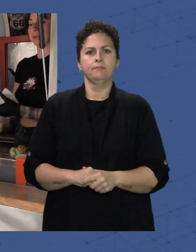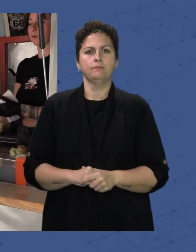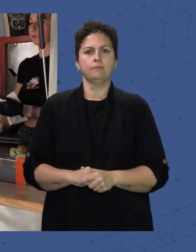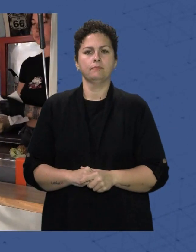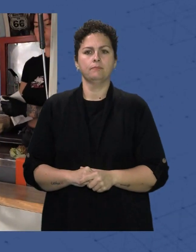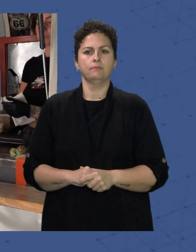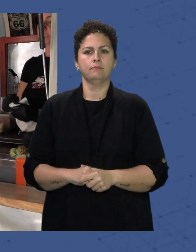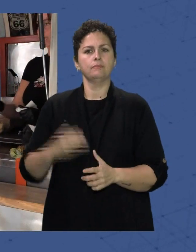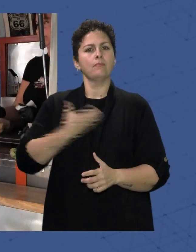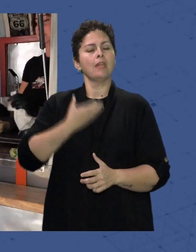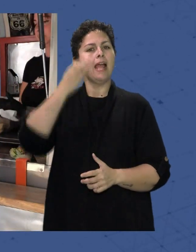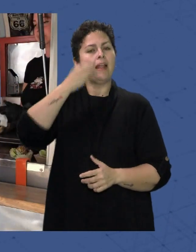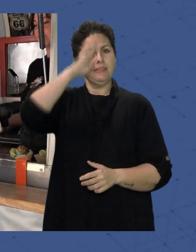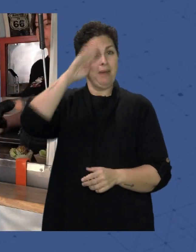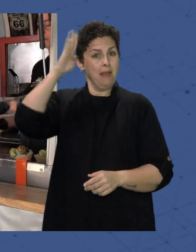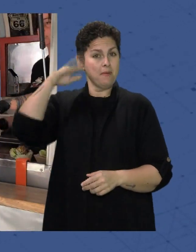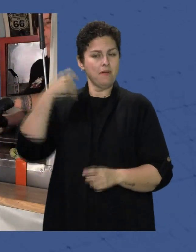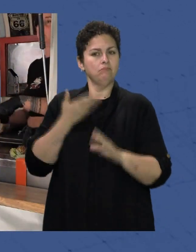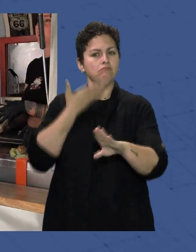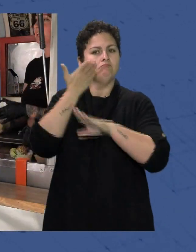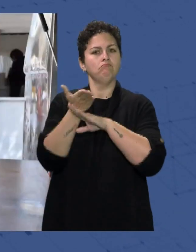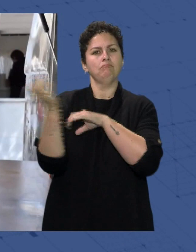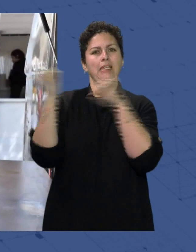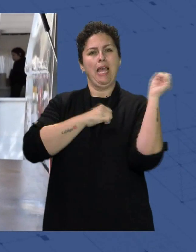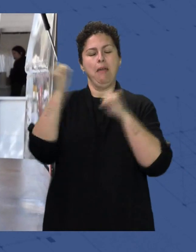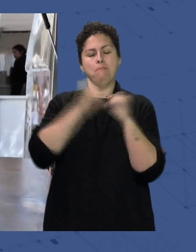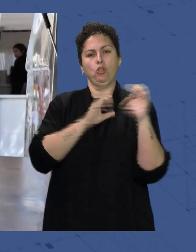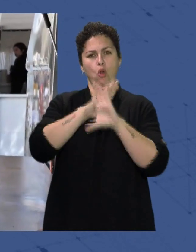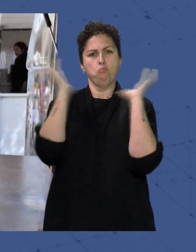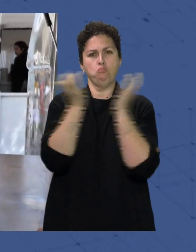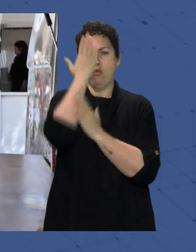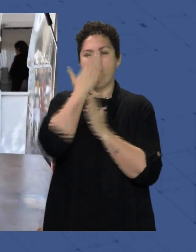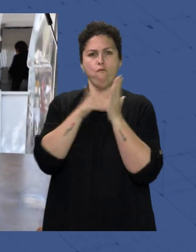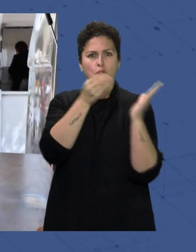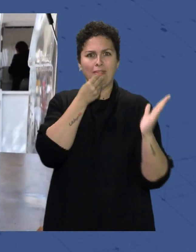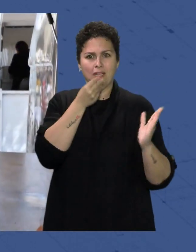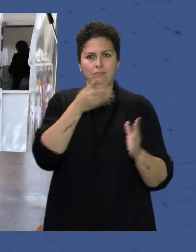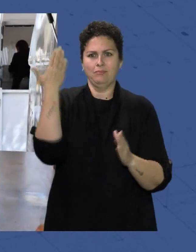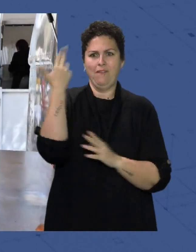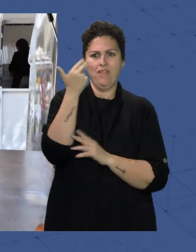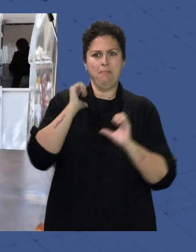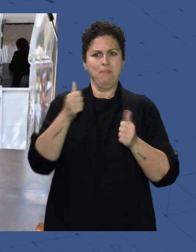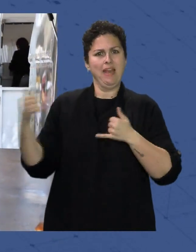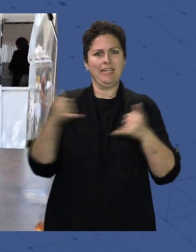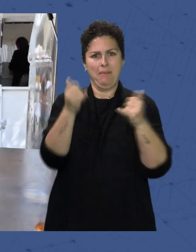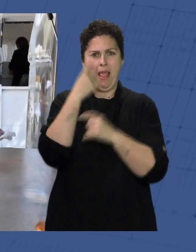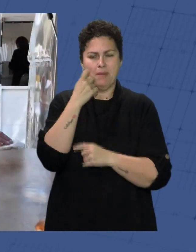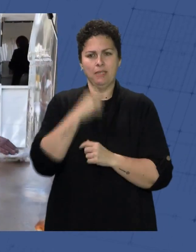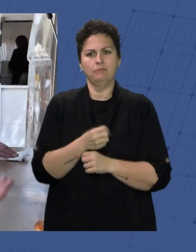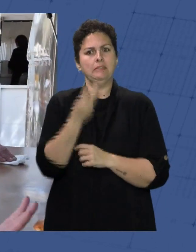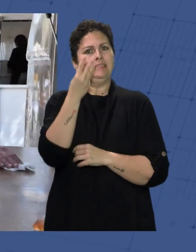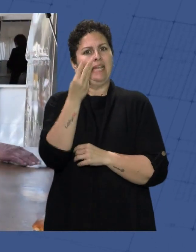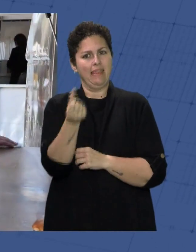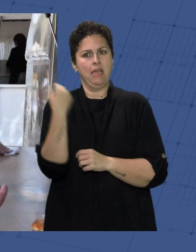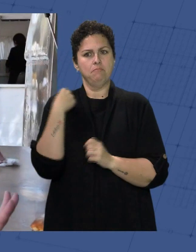La alcaldesa de Almería, María del Mar Vázquez, ha visitado el Campeonato del Mundo de Food Tracks que desde el pasado viernes se ha celebrado en la Rambla de Almería. Durante tres días, este